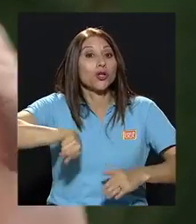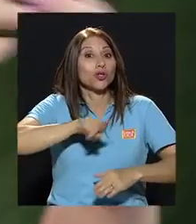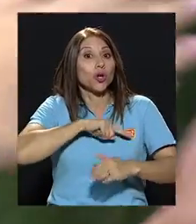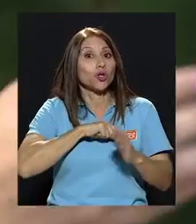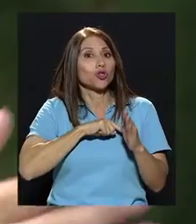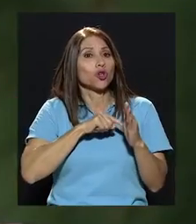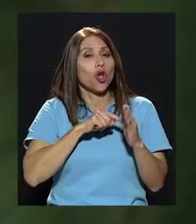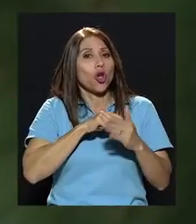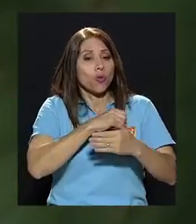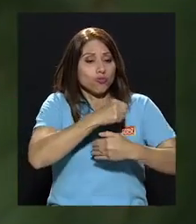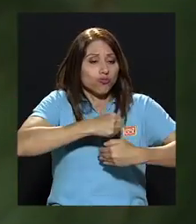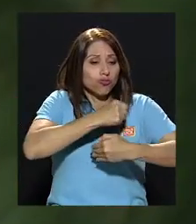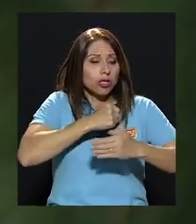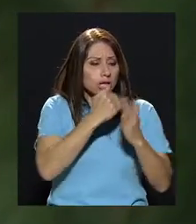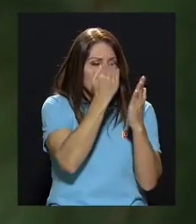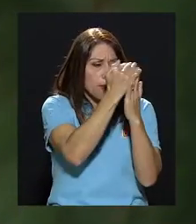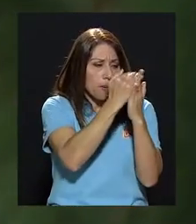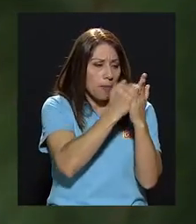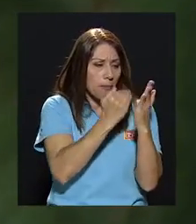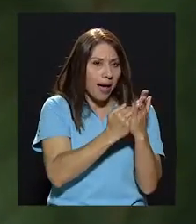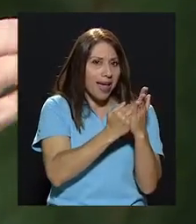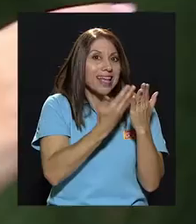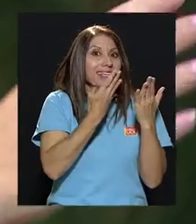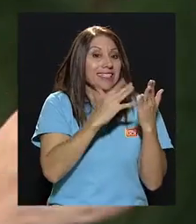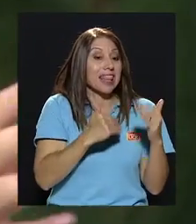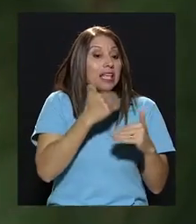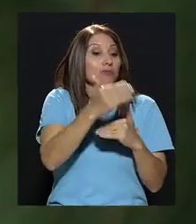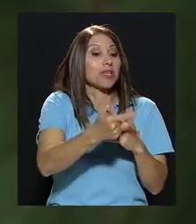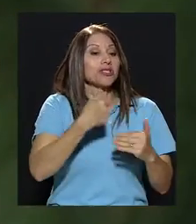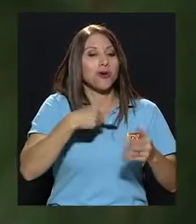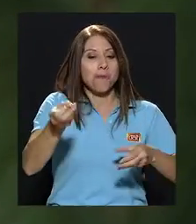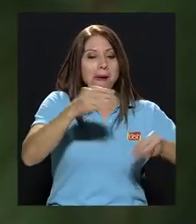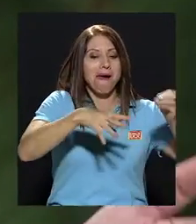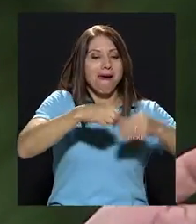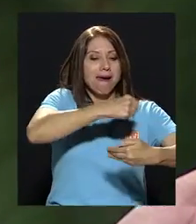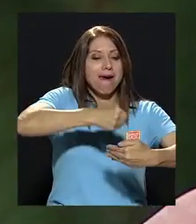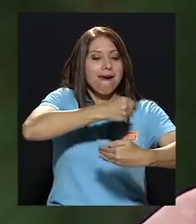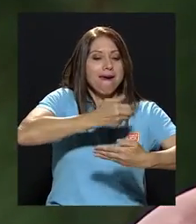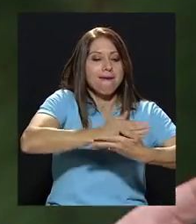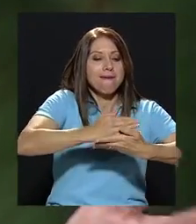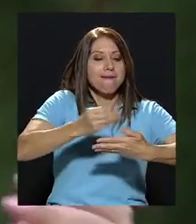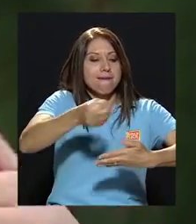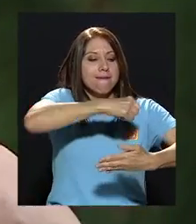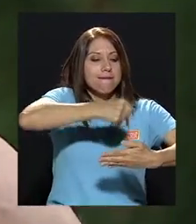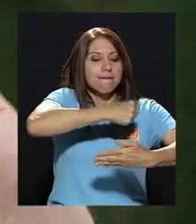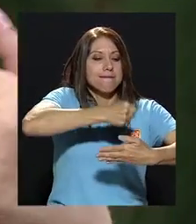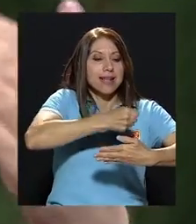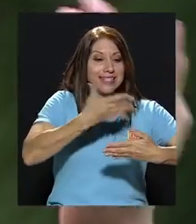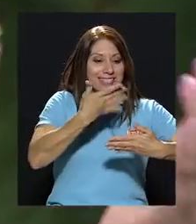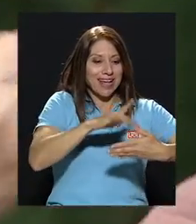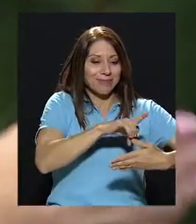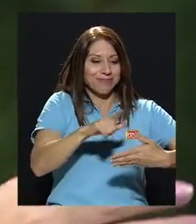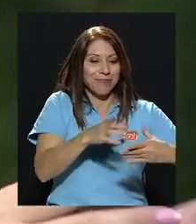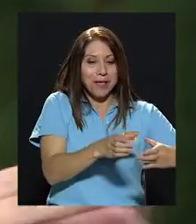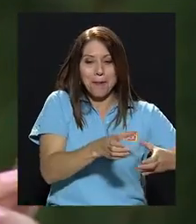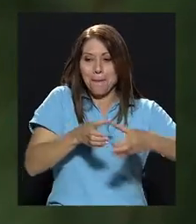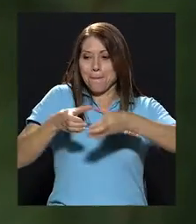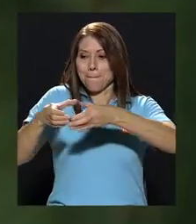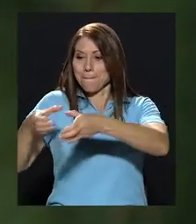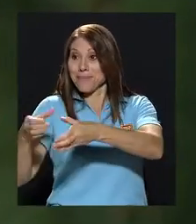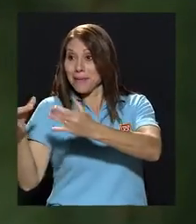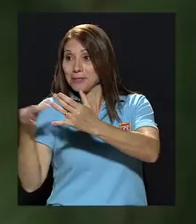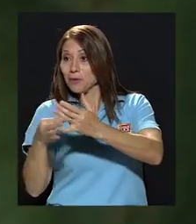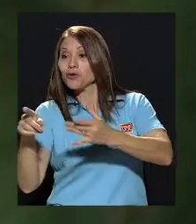y la llevamos a donde el esposo, la pareja, los hijos, los familiares, y decimos, ahora sí,